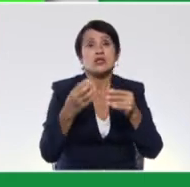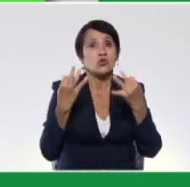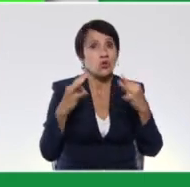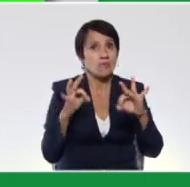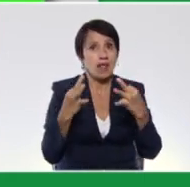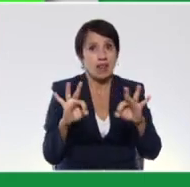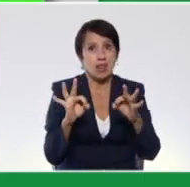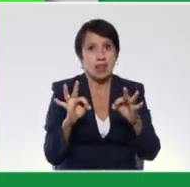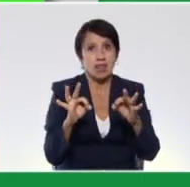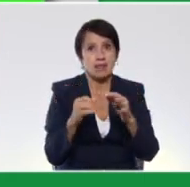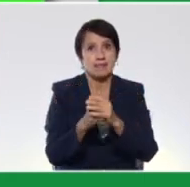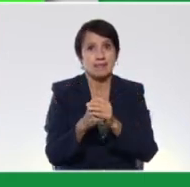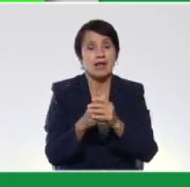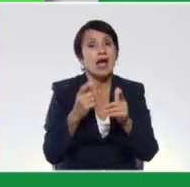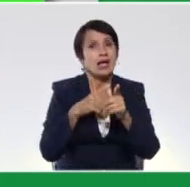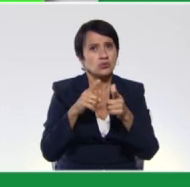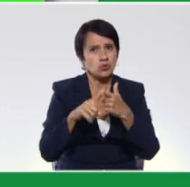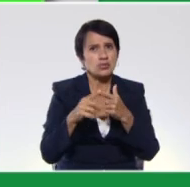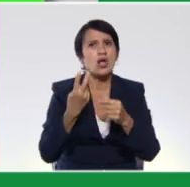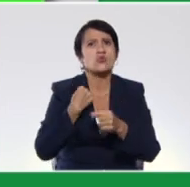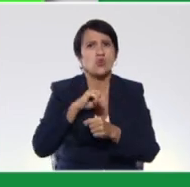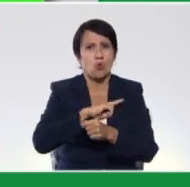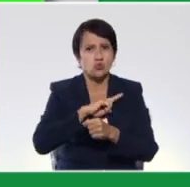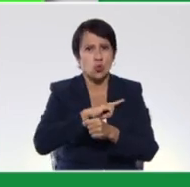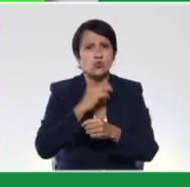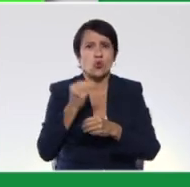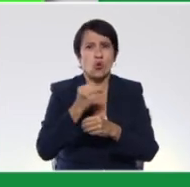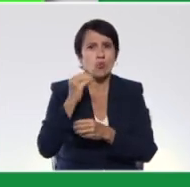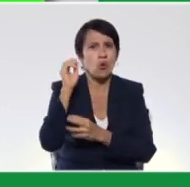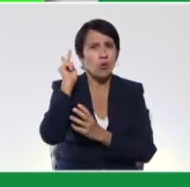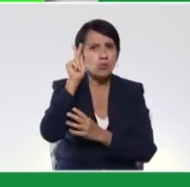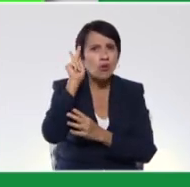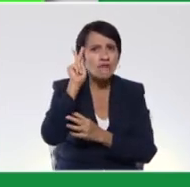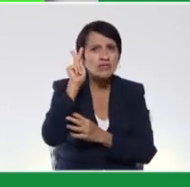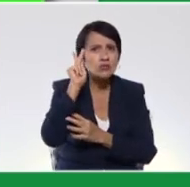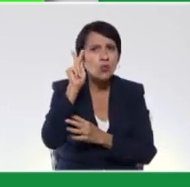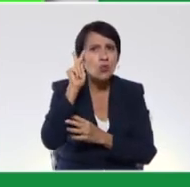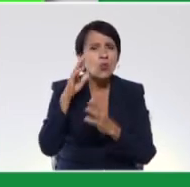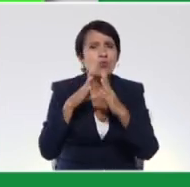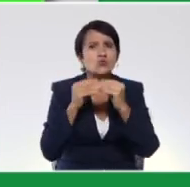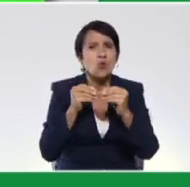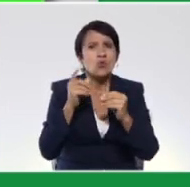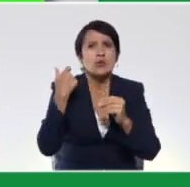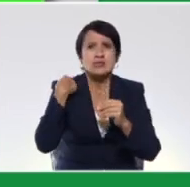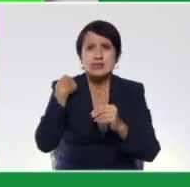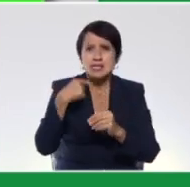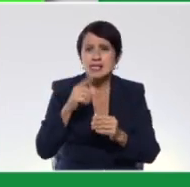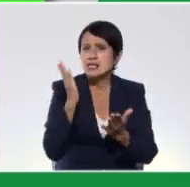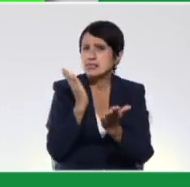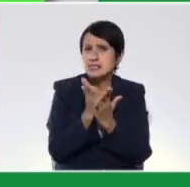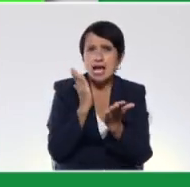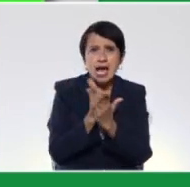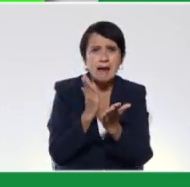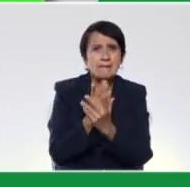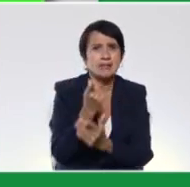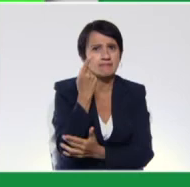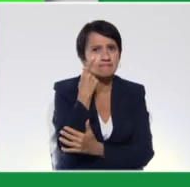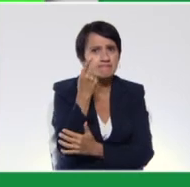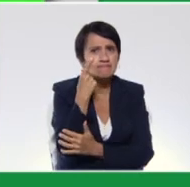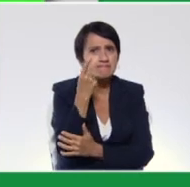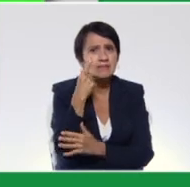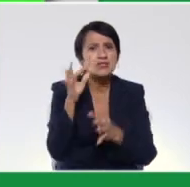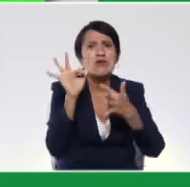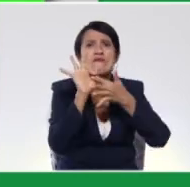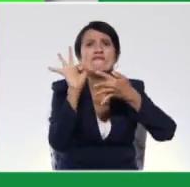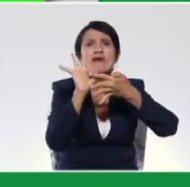Es por ello que nosotros, como docentes, debemos tener siempre en cuenta estos